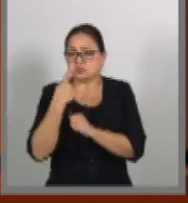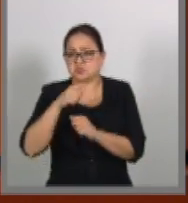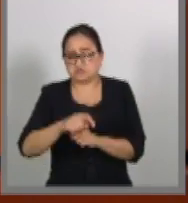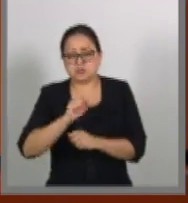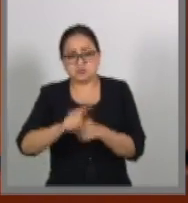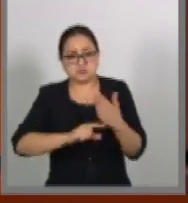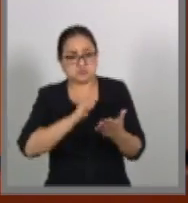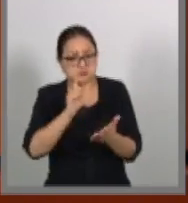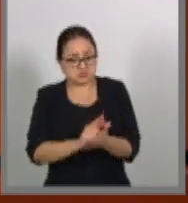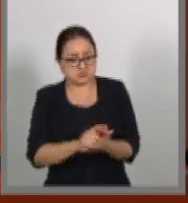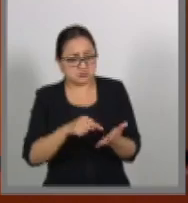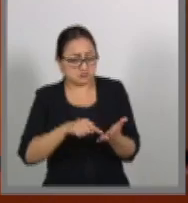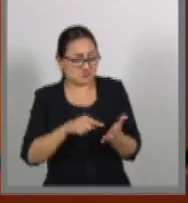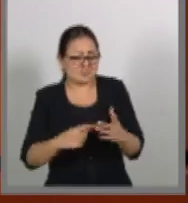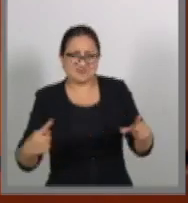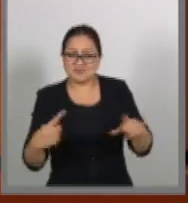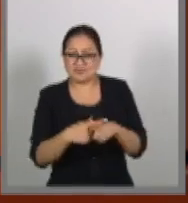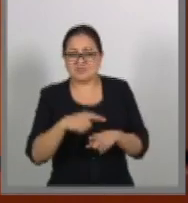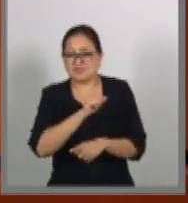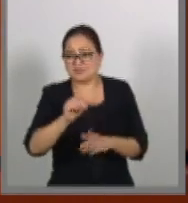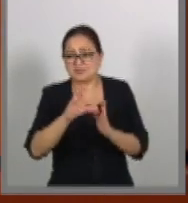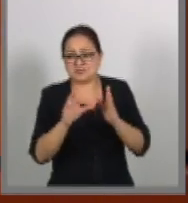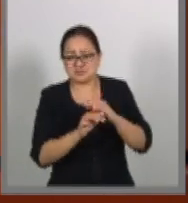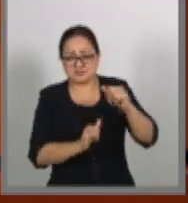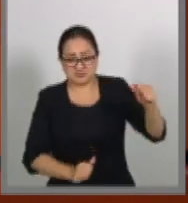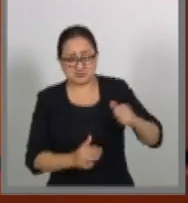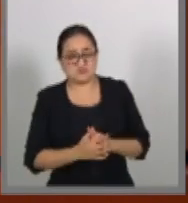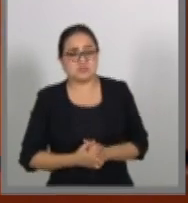esta ley que es inconstitucional.